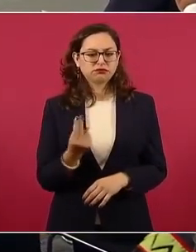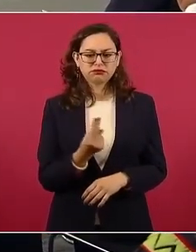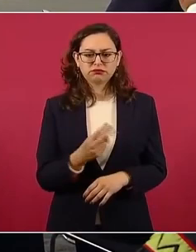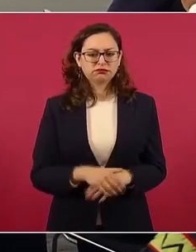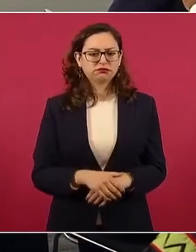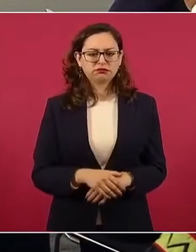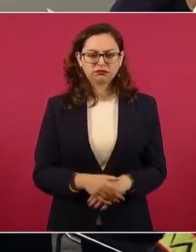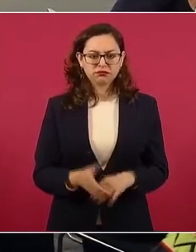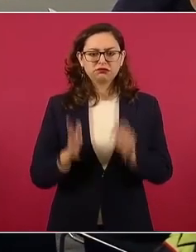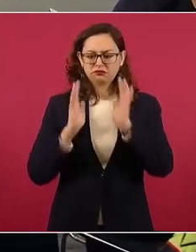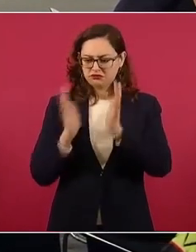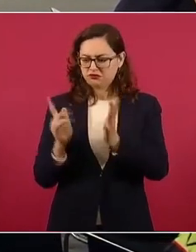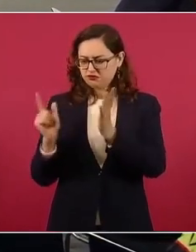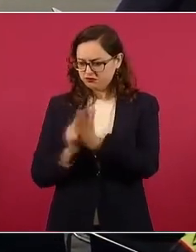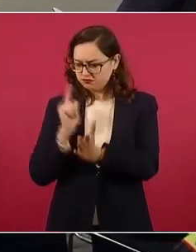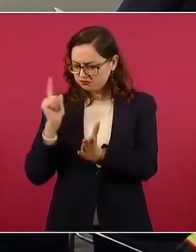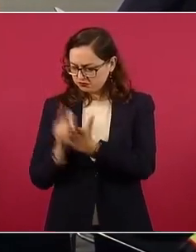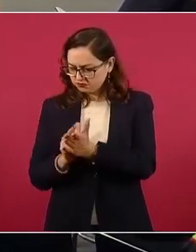mecanismo legal,